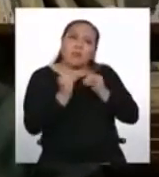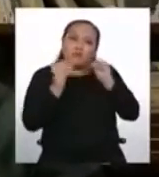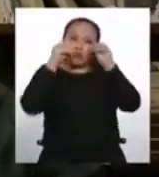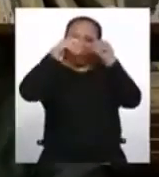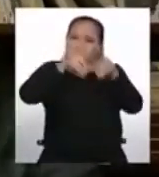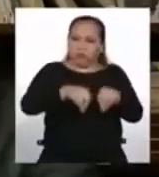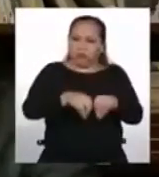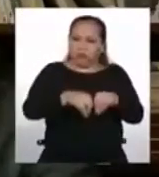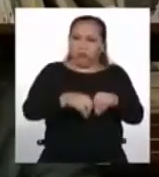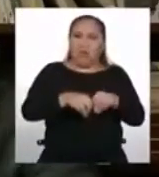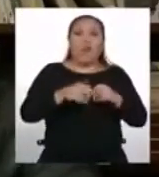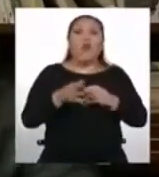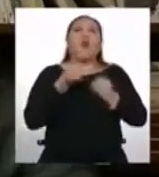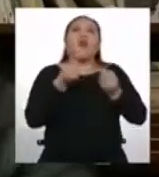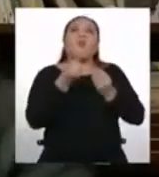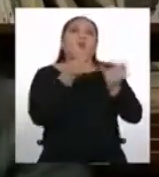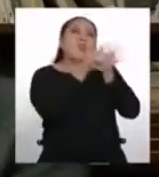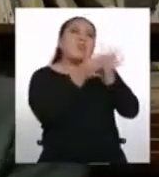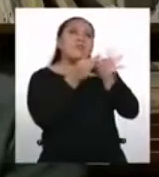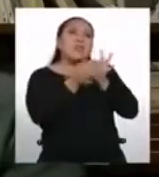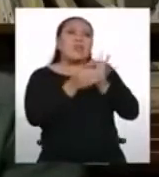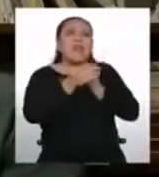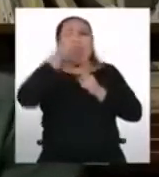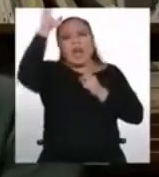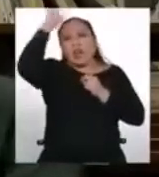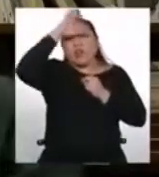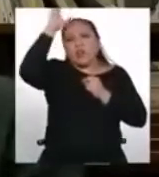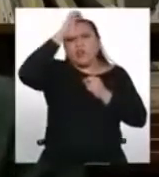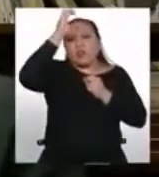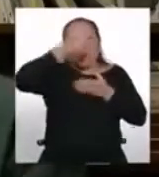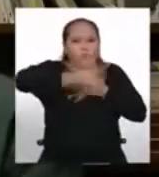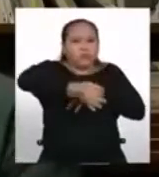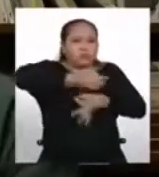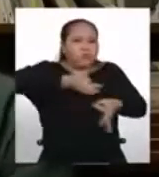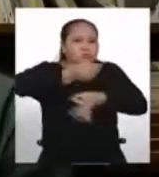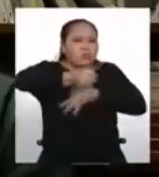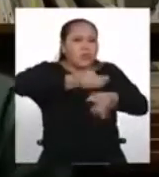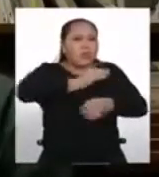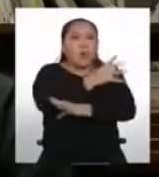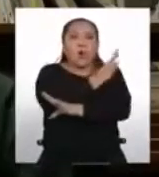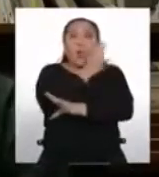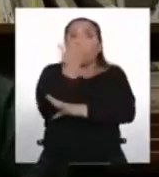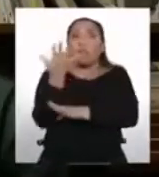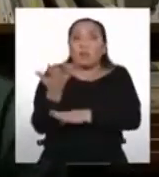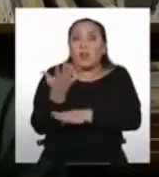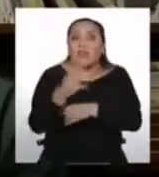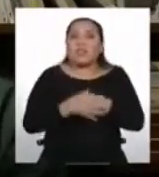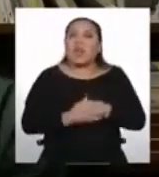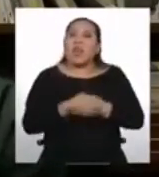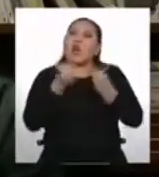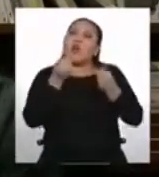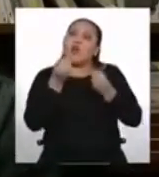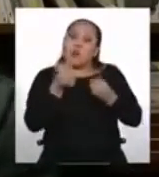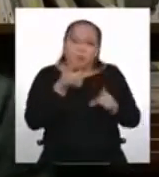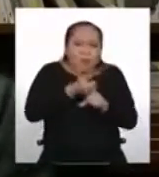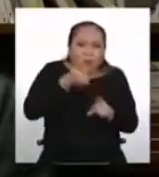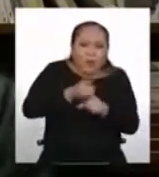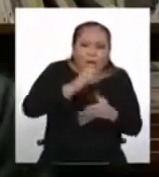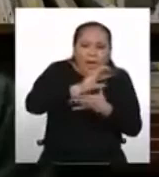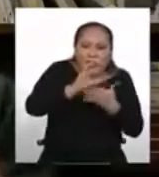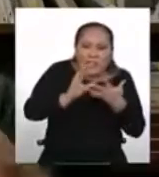explica el conocimiento de cómo interactuar con la naturaleza, cuáles son las propiedades de las